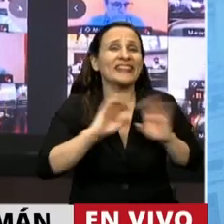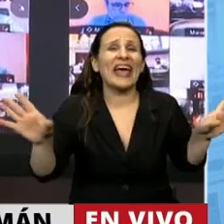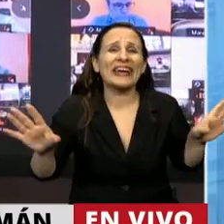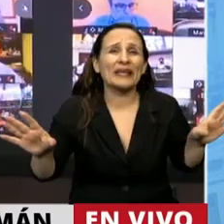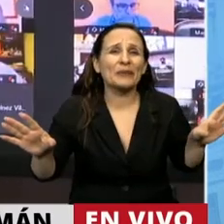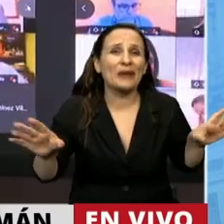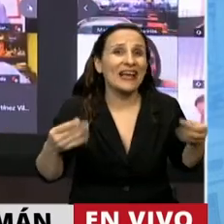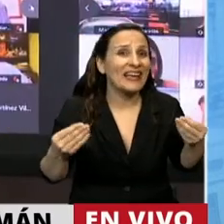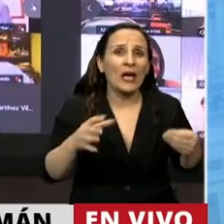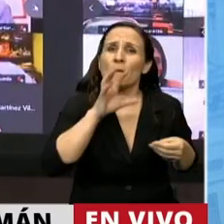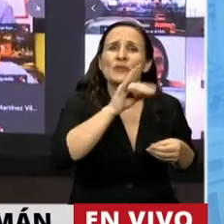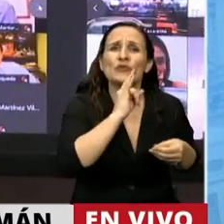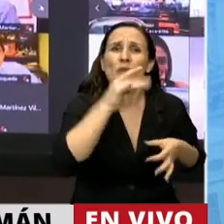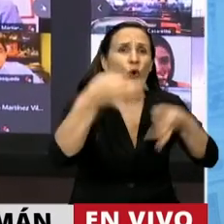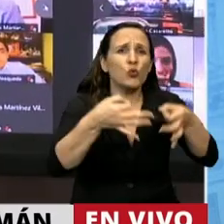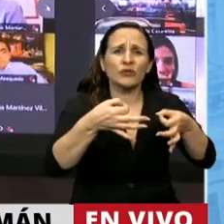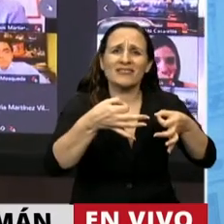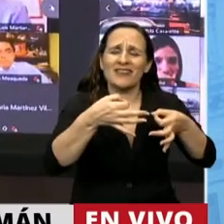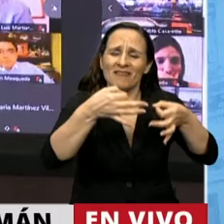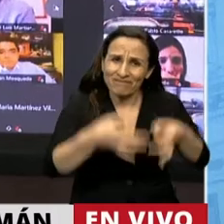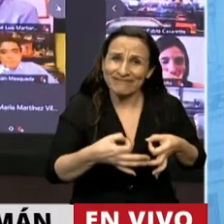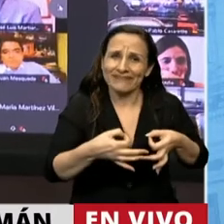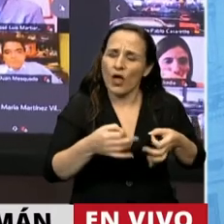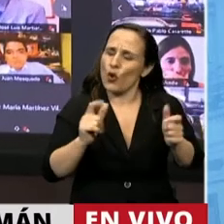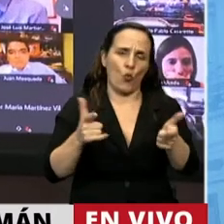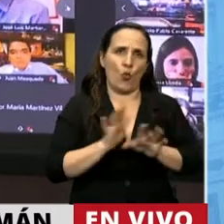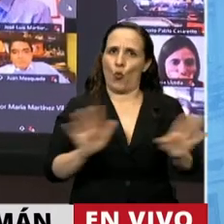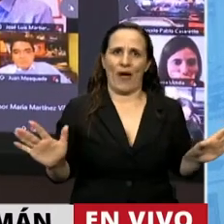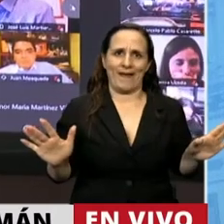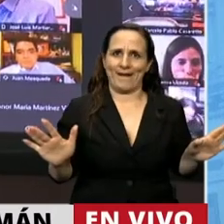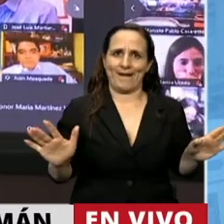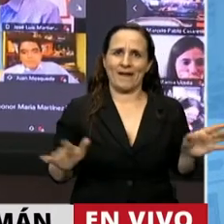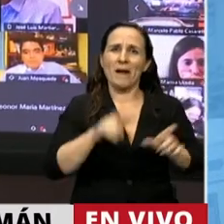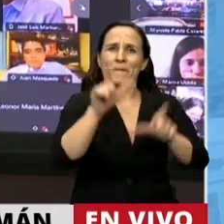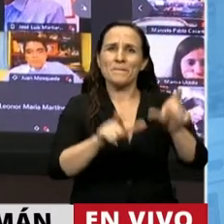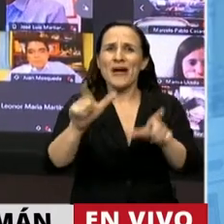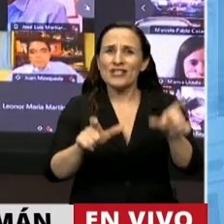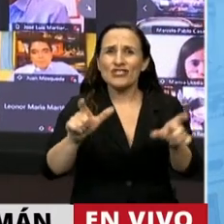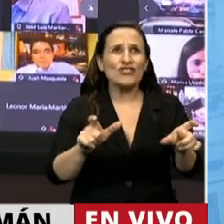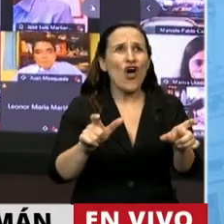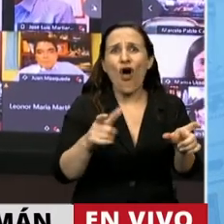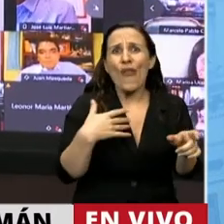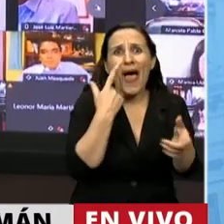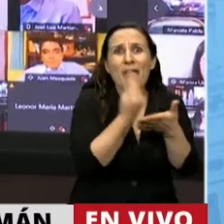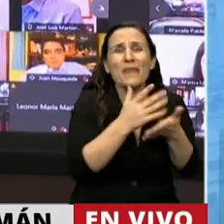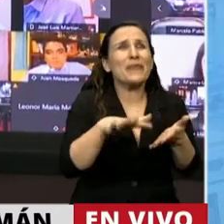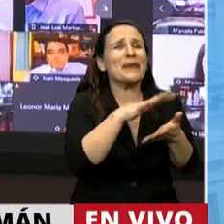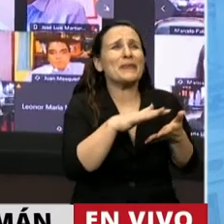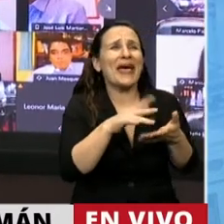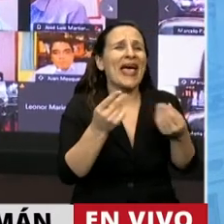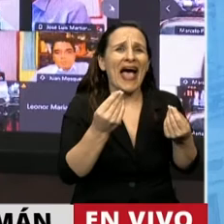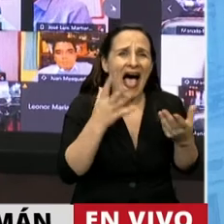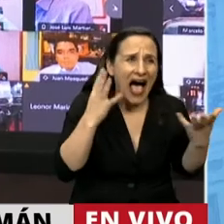Tucumán no existe la justicia. No existe quien proteja al ciudadano común que está totalmente desprotegido frente al